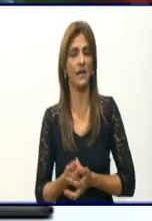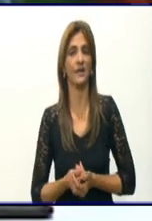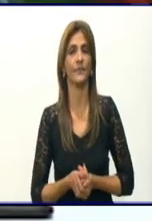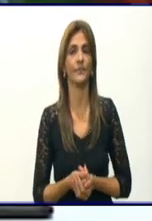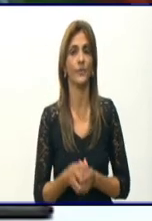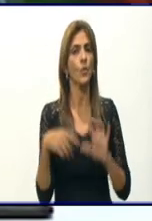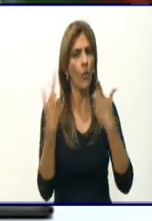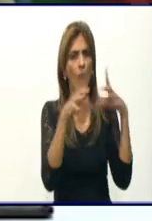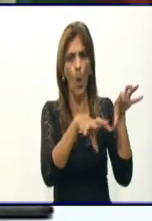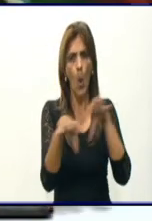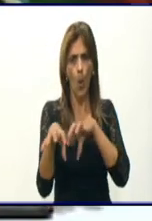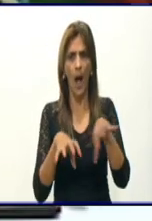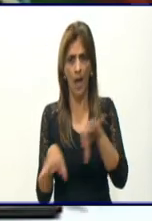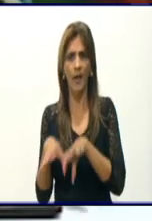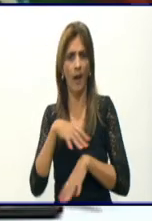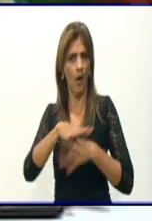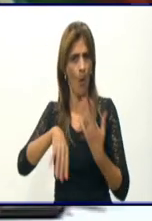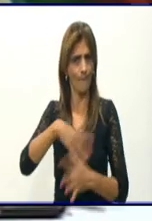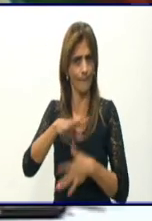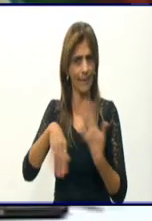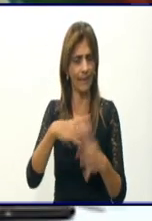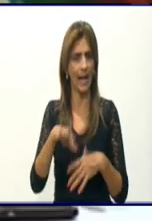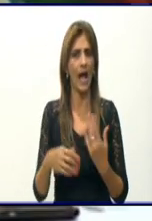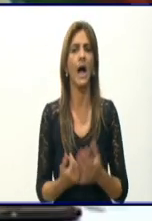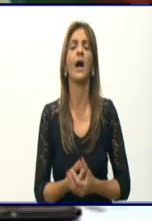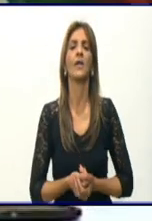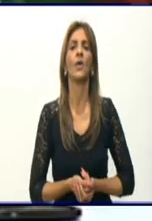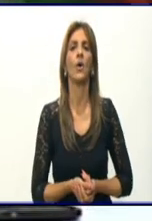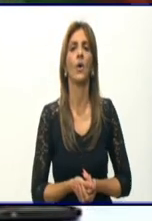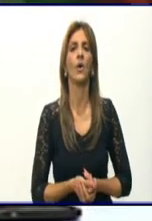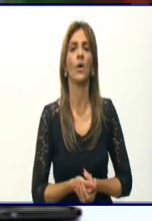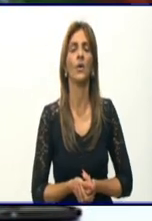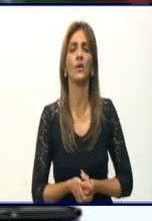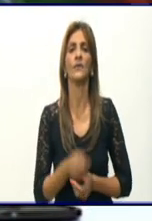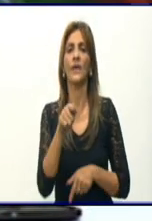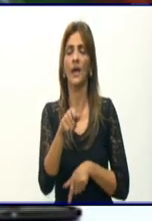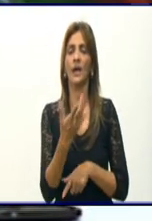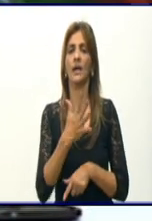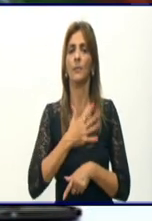complicadas también y pertenece al área de salud del policlínico René Vallejo, nos llegaba un mensaje